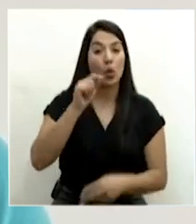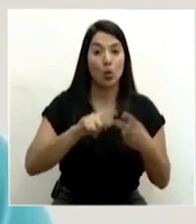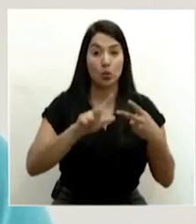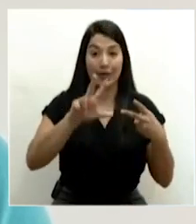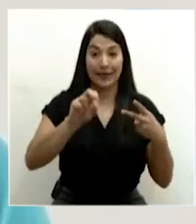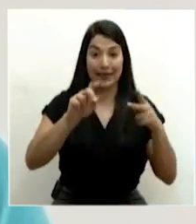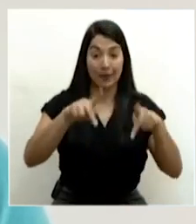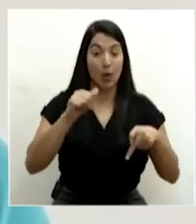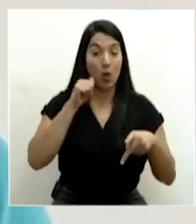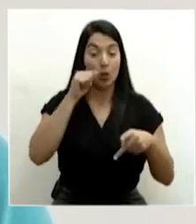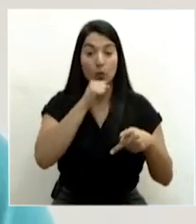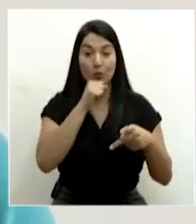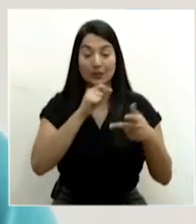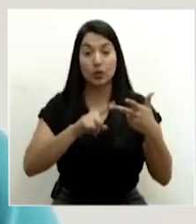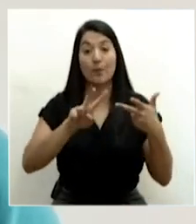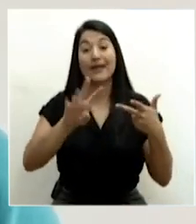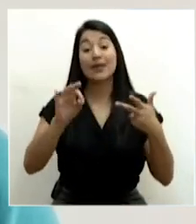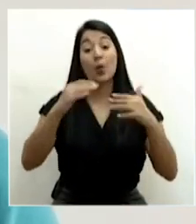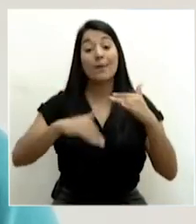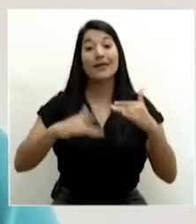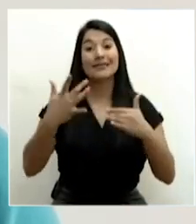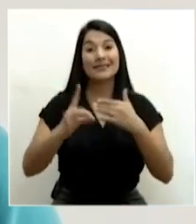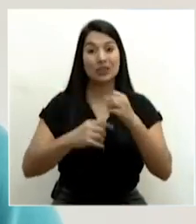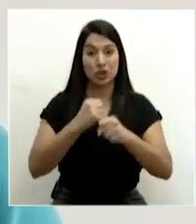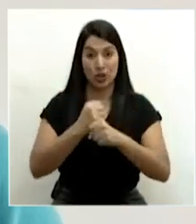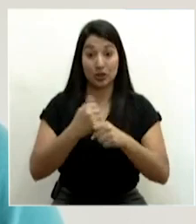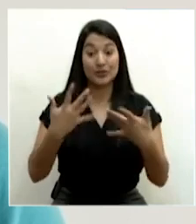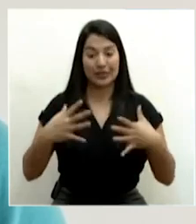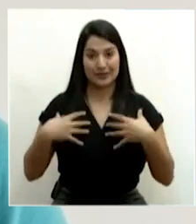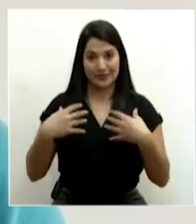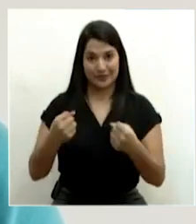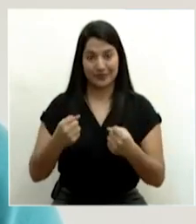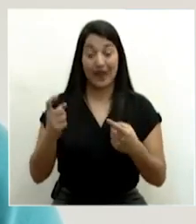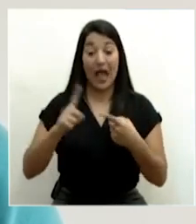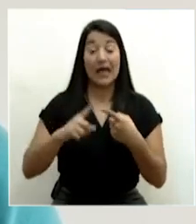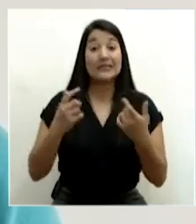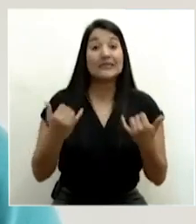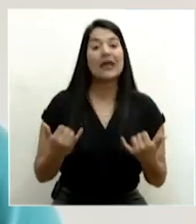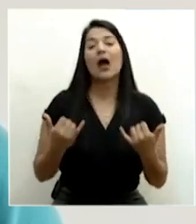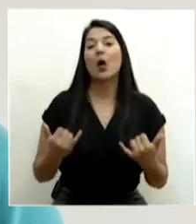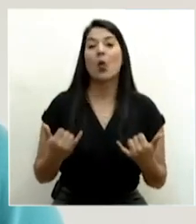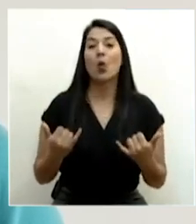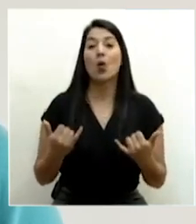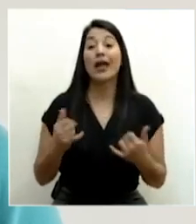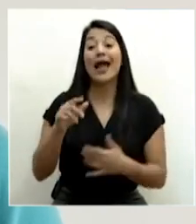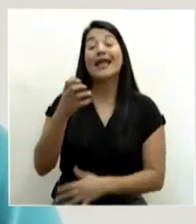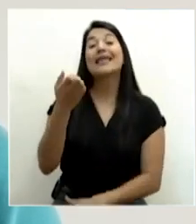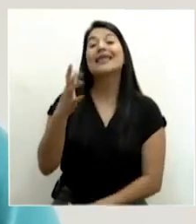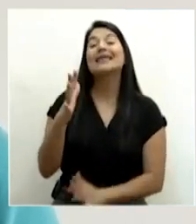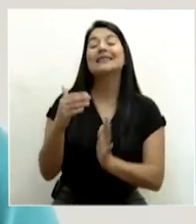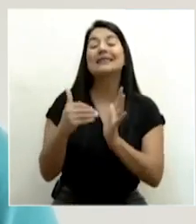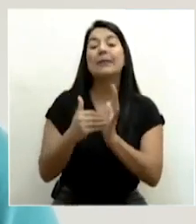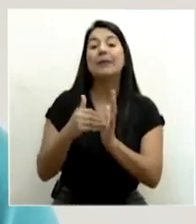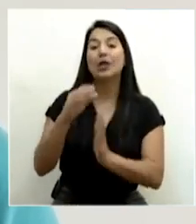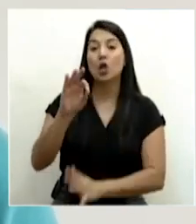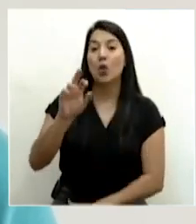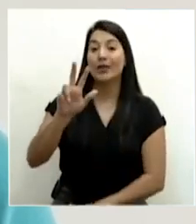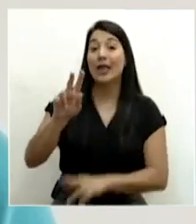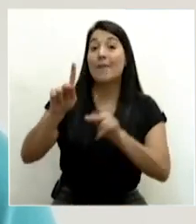30 personas mayores y 29 menores de edad. A este momento se han descartado un total de 15